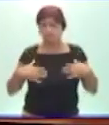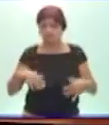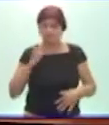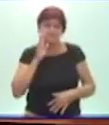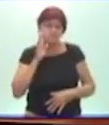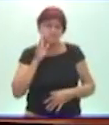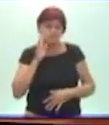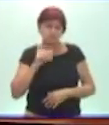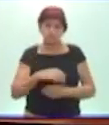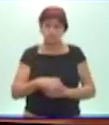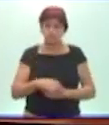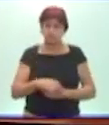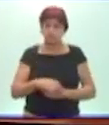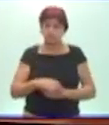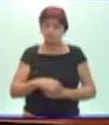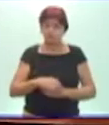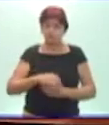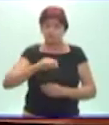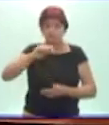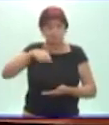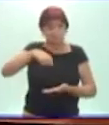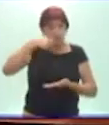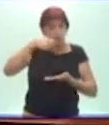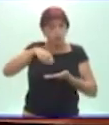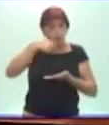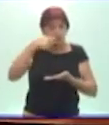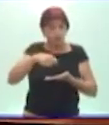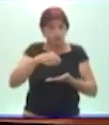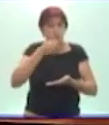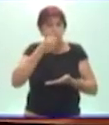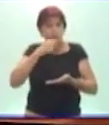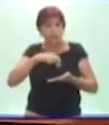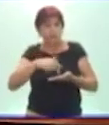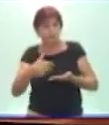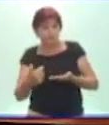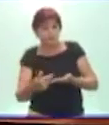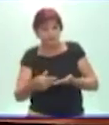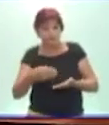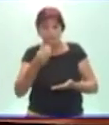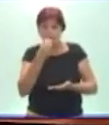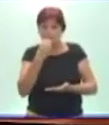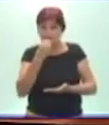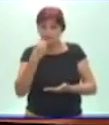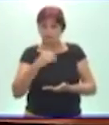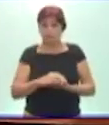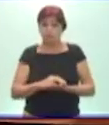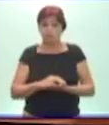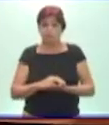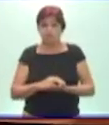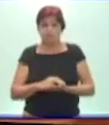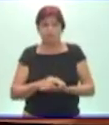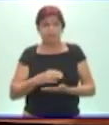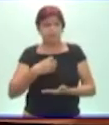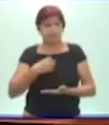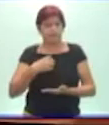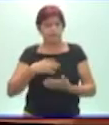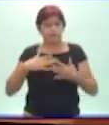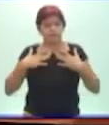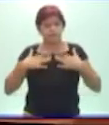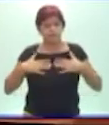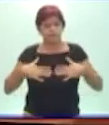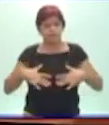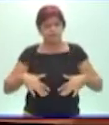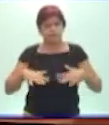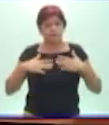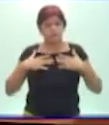manipulación de la cuchara pueden derramar algún alimento, pero nosotros tenemos que tener toda la paciencia del mundo para con